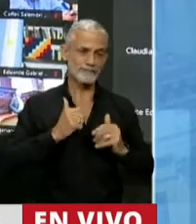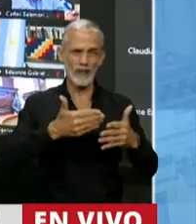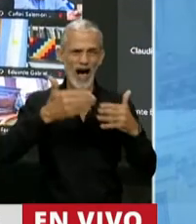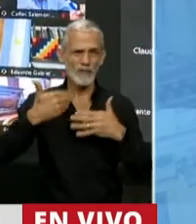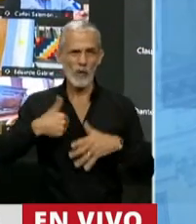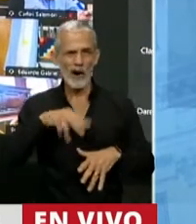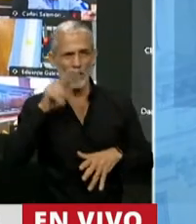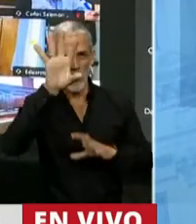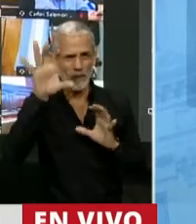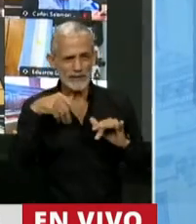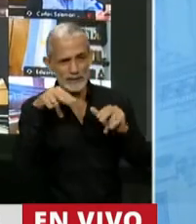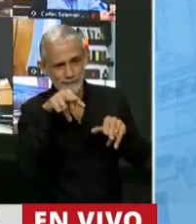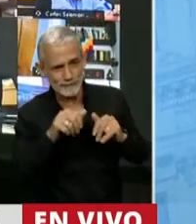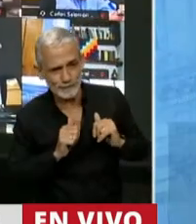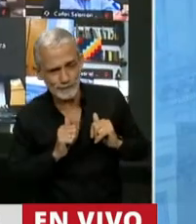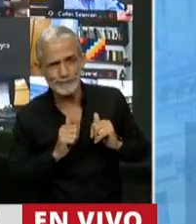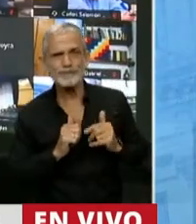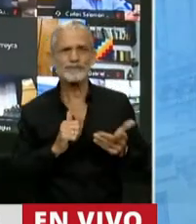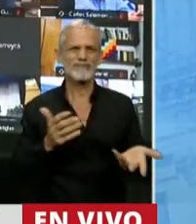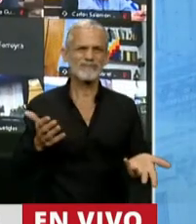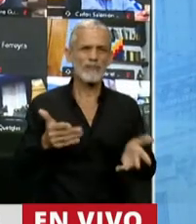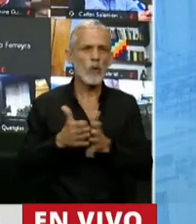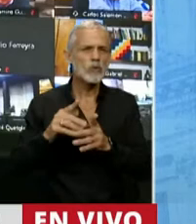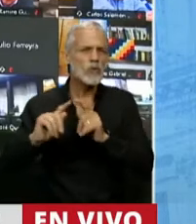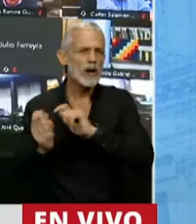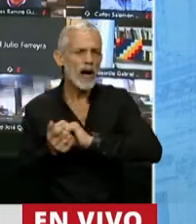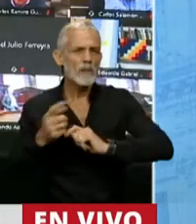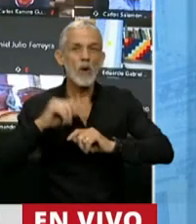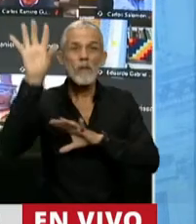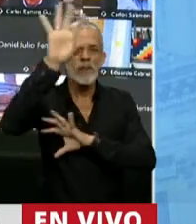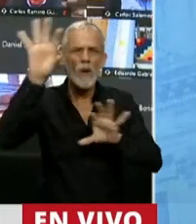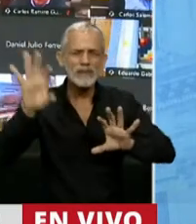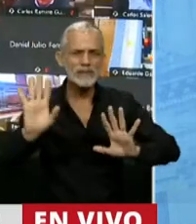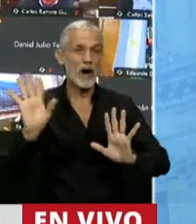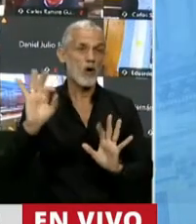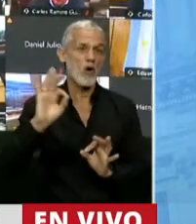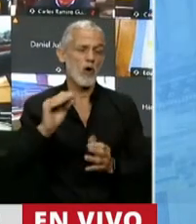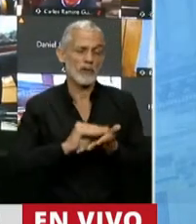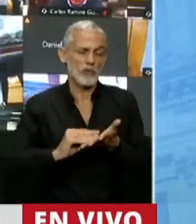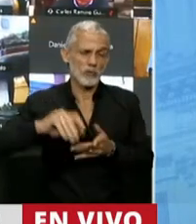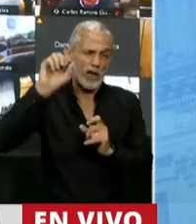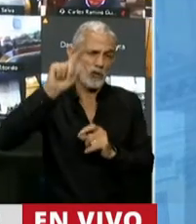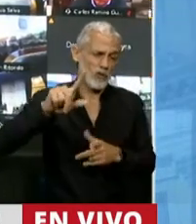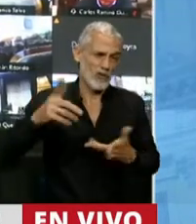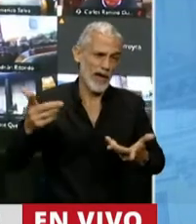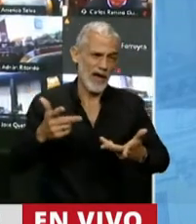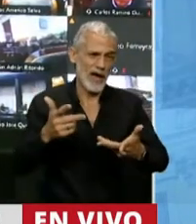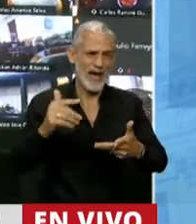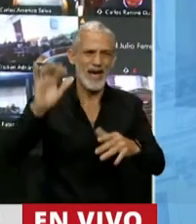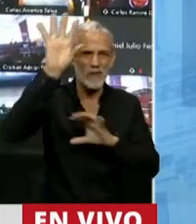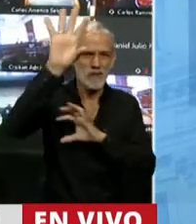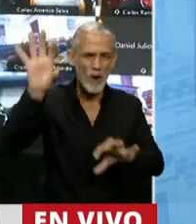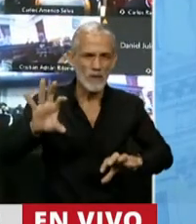¿qué piensan los diputados de Juntos por el Cambio del Interior o qué piensan los diputados del interior,